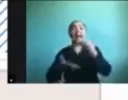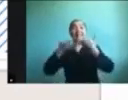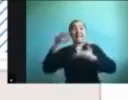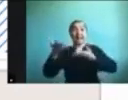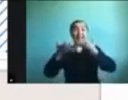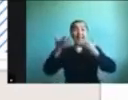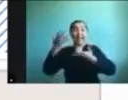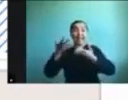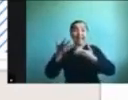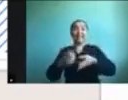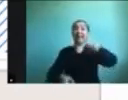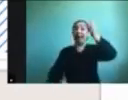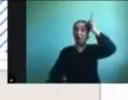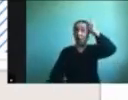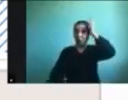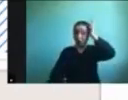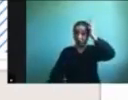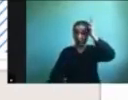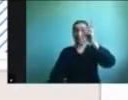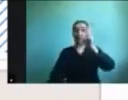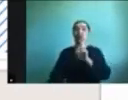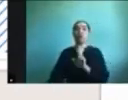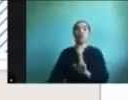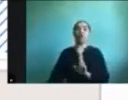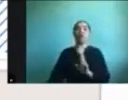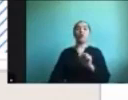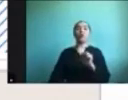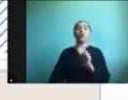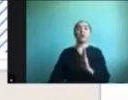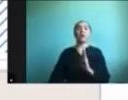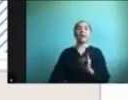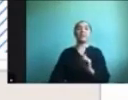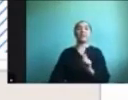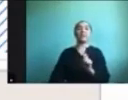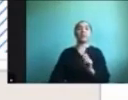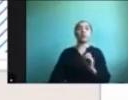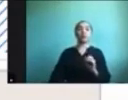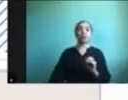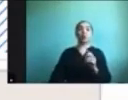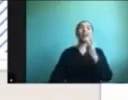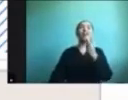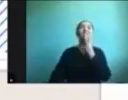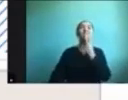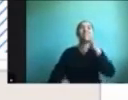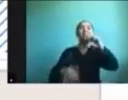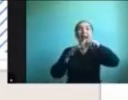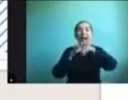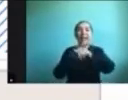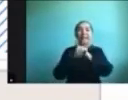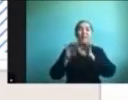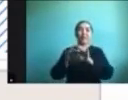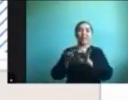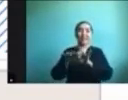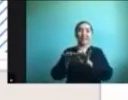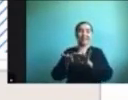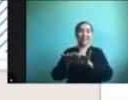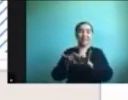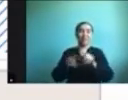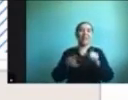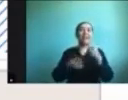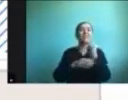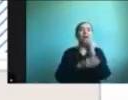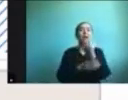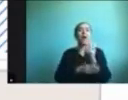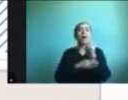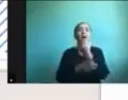rabito y rabito es un conejo que vive en las letras del teclado y él nos va ayudando durante las actividades para